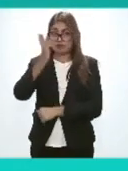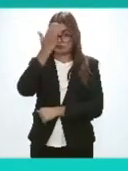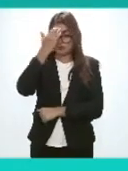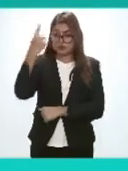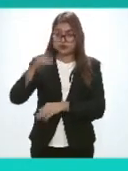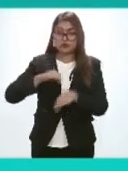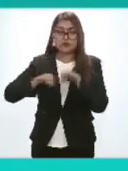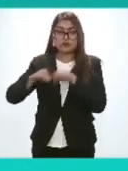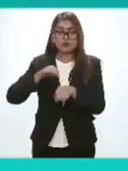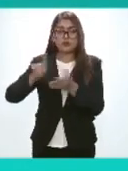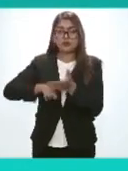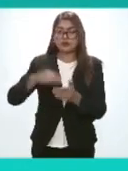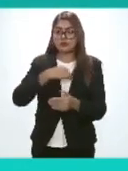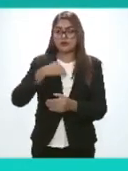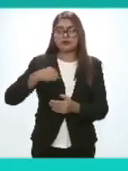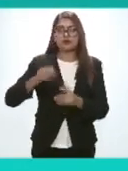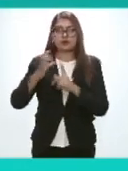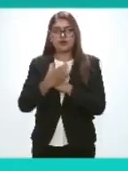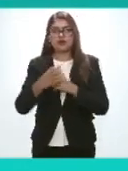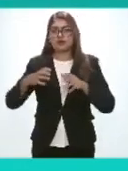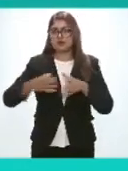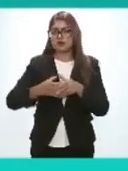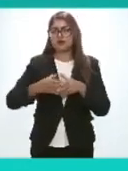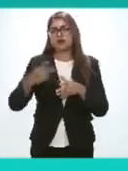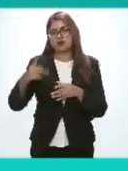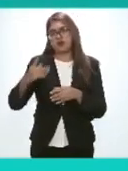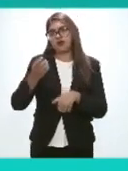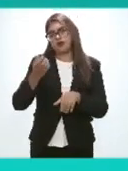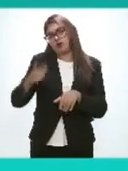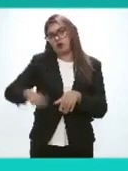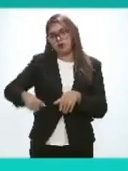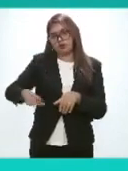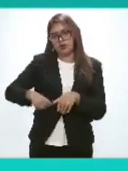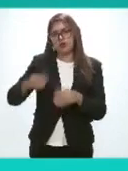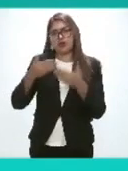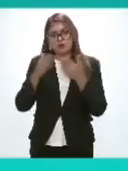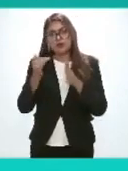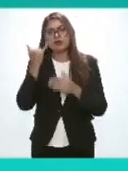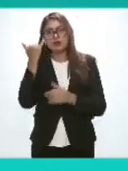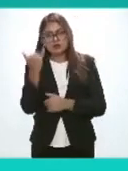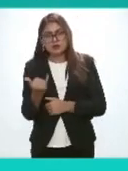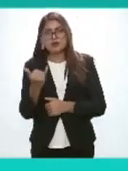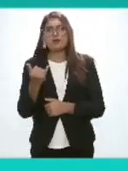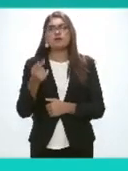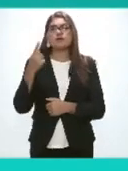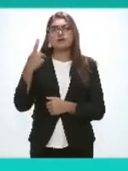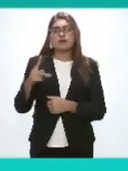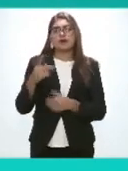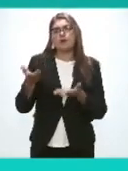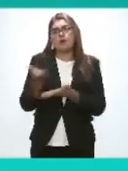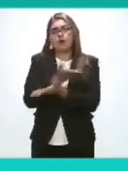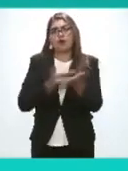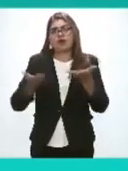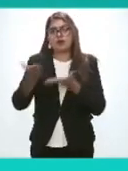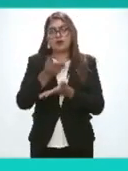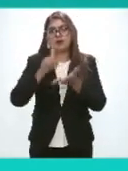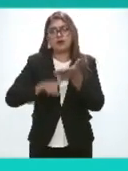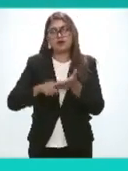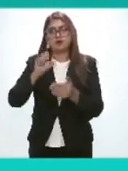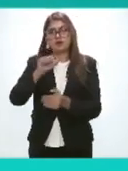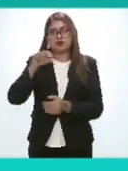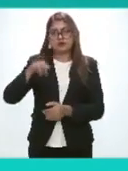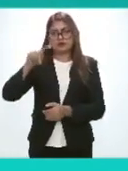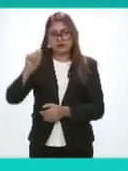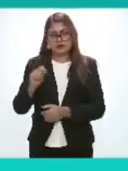integran también las comisiones de estado abierto y de transparencia proactiva del sistema nacional de transparencia así